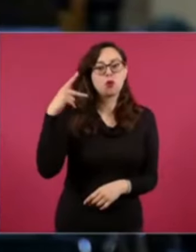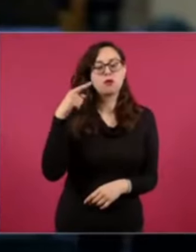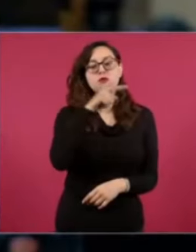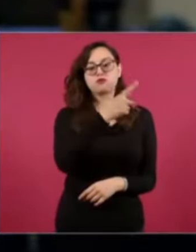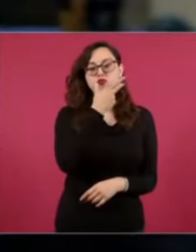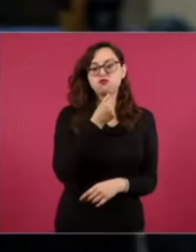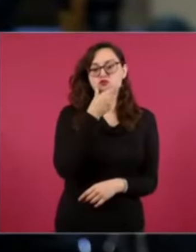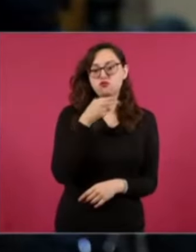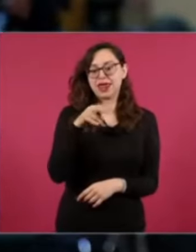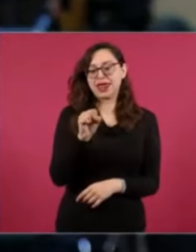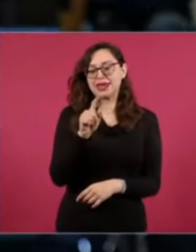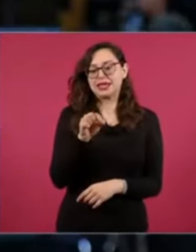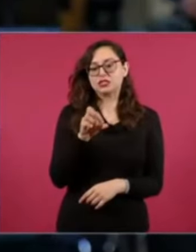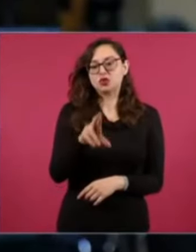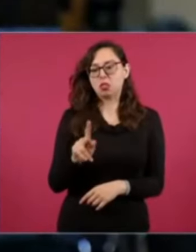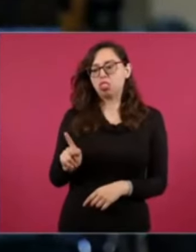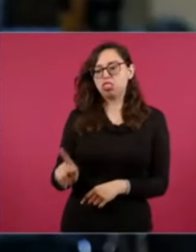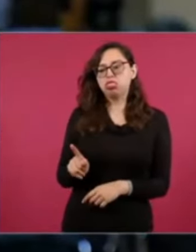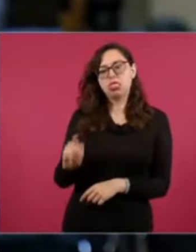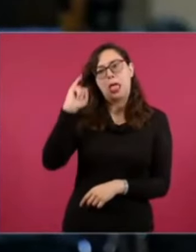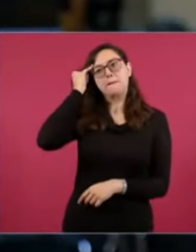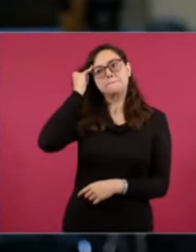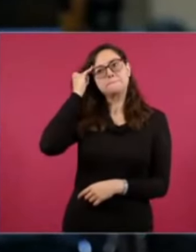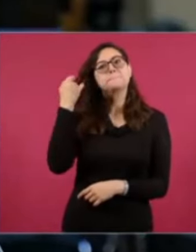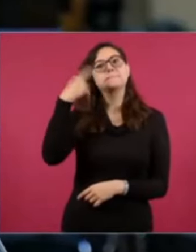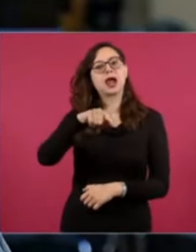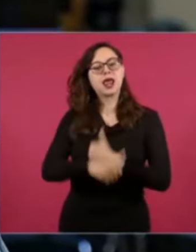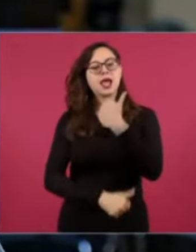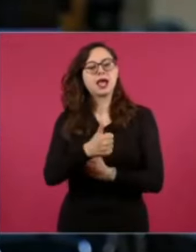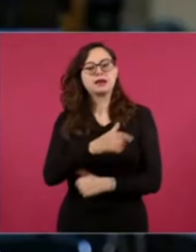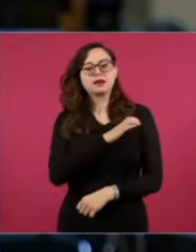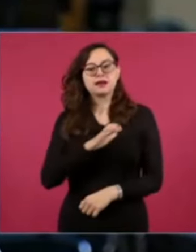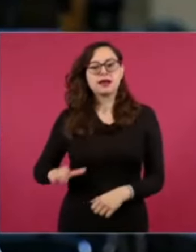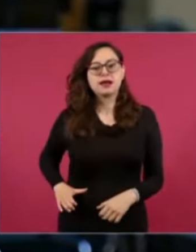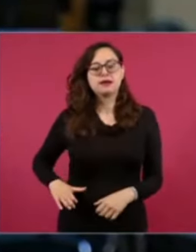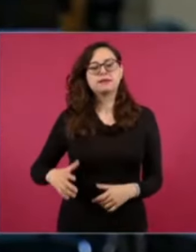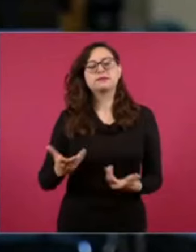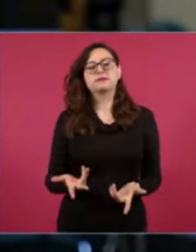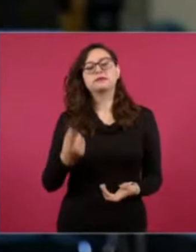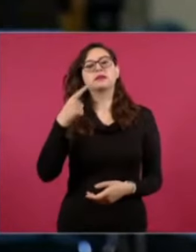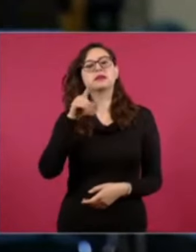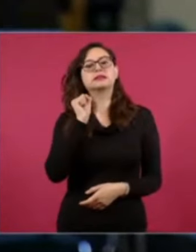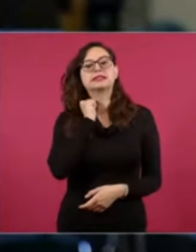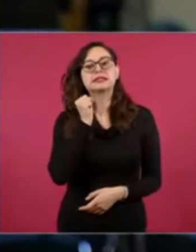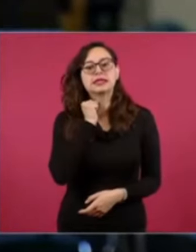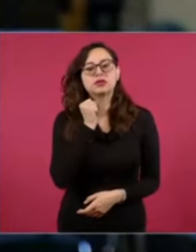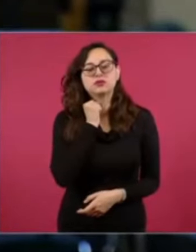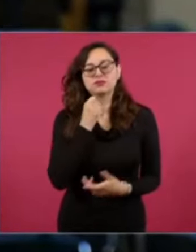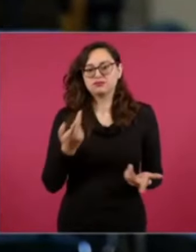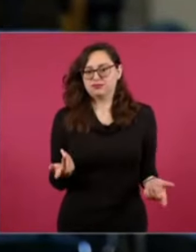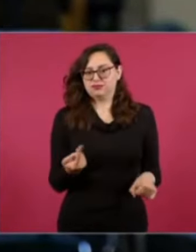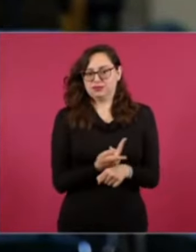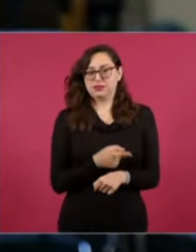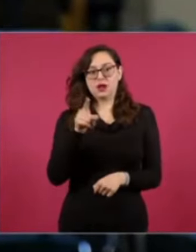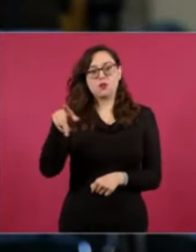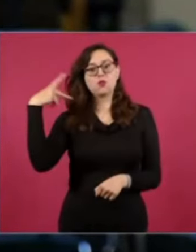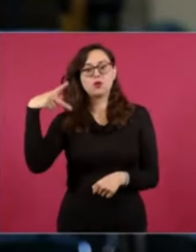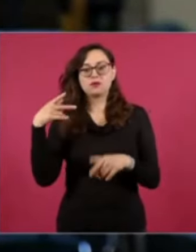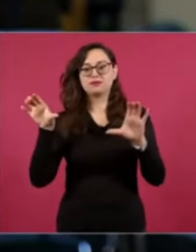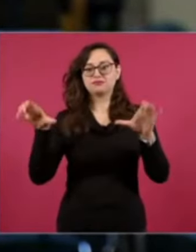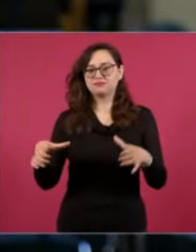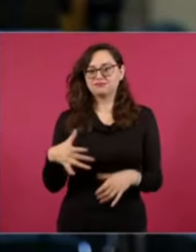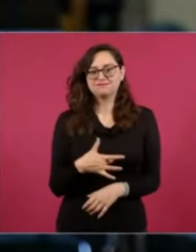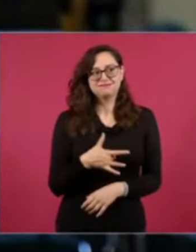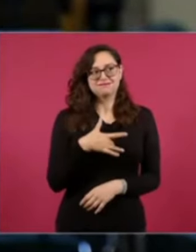por indígena para quedarse con la candidatura al Senado. Va a ser senador en la primera minoría. Lo comento sobre todo porque la comunidad indígena en Puebla está muy